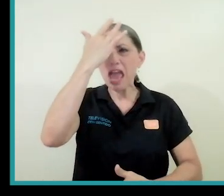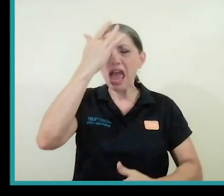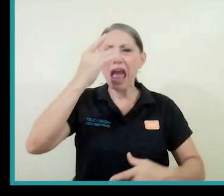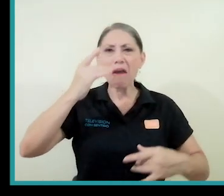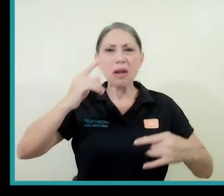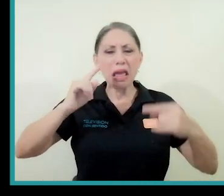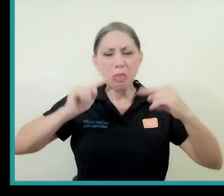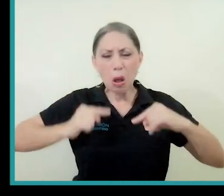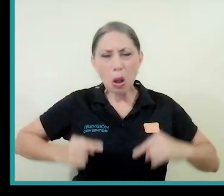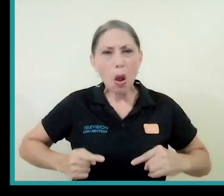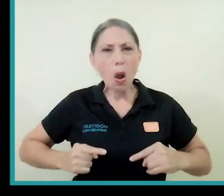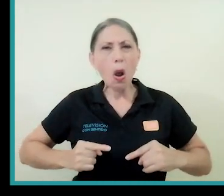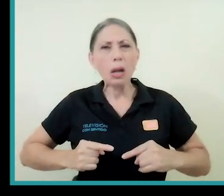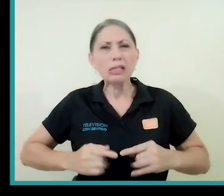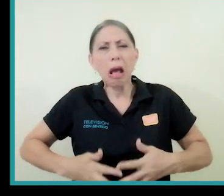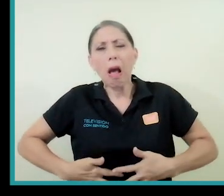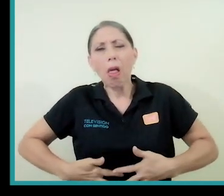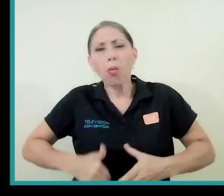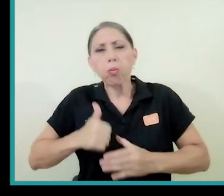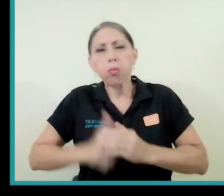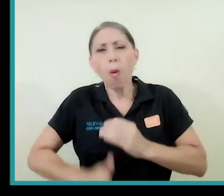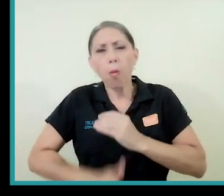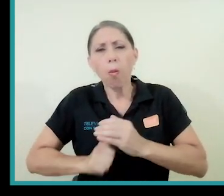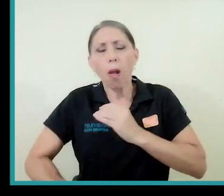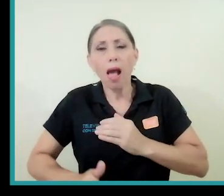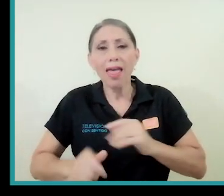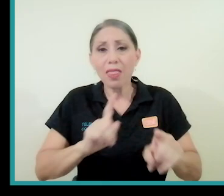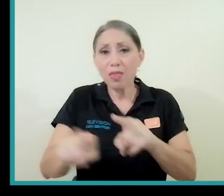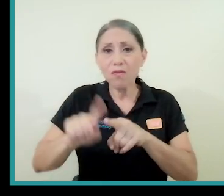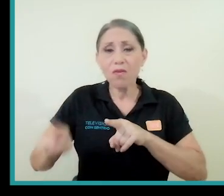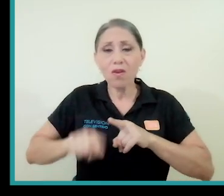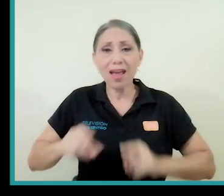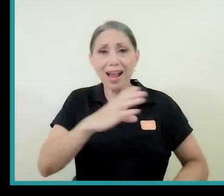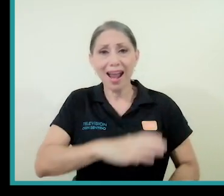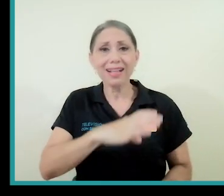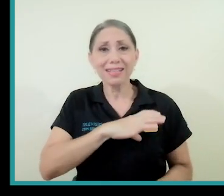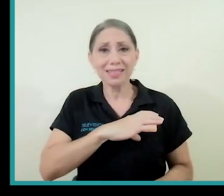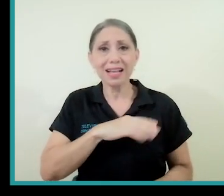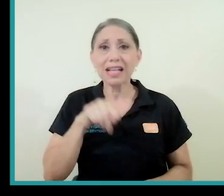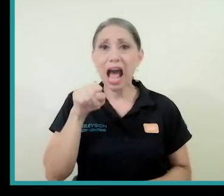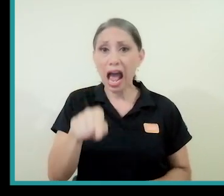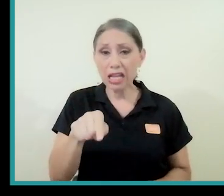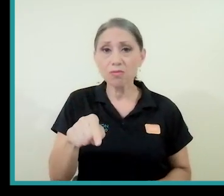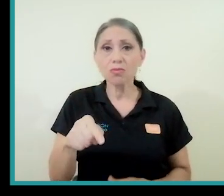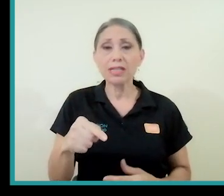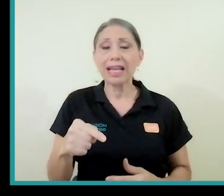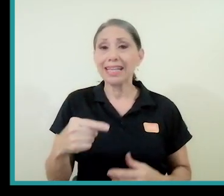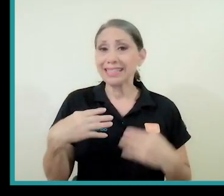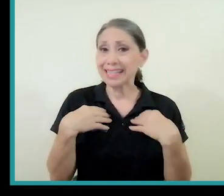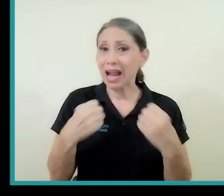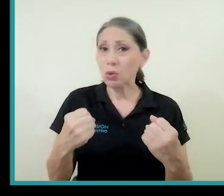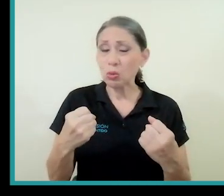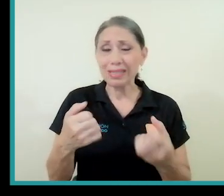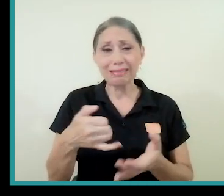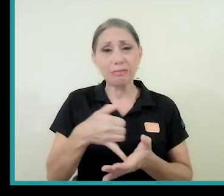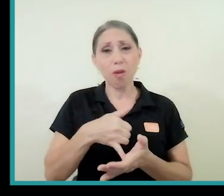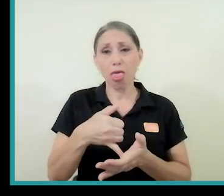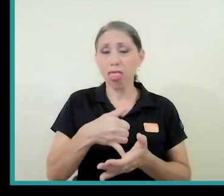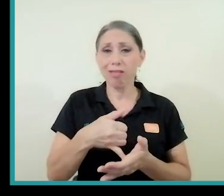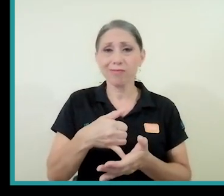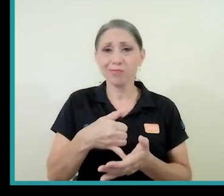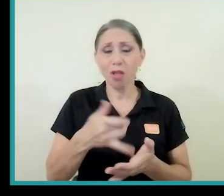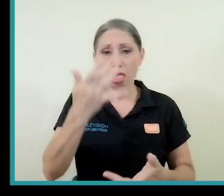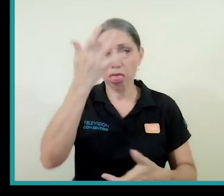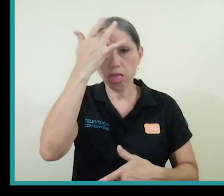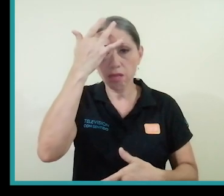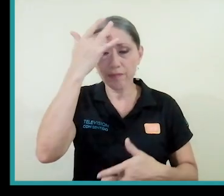dolores, de diarreas, en fin, una serie de características donde la salud se ve quebrantada y donde